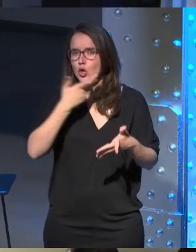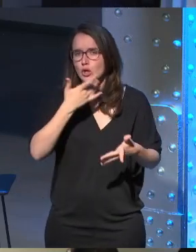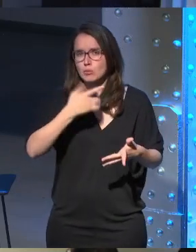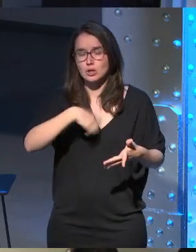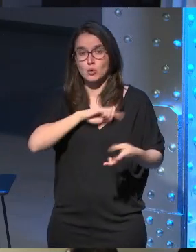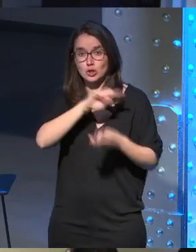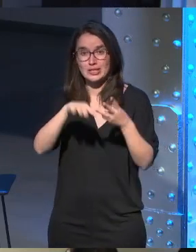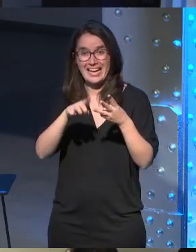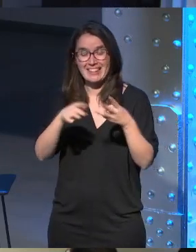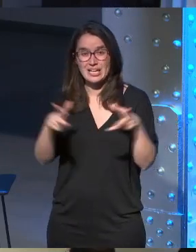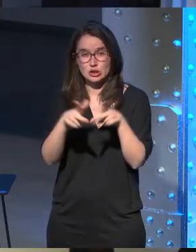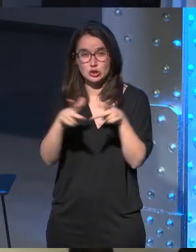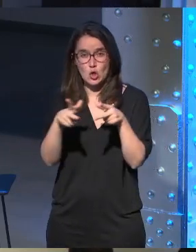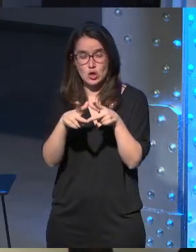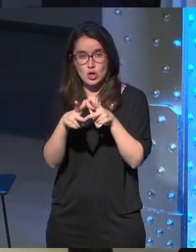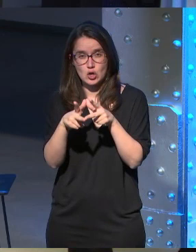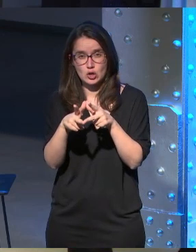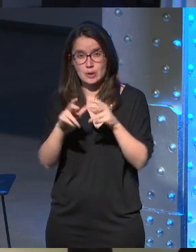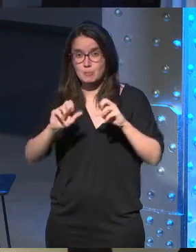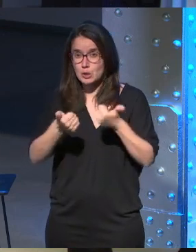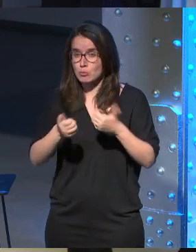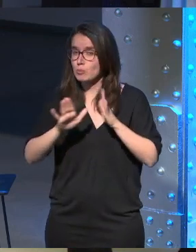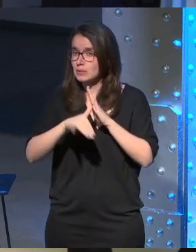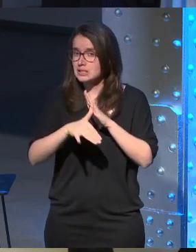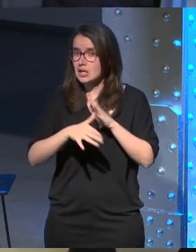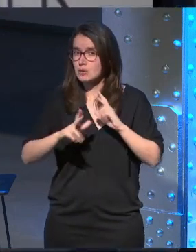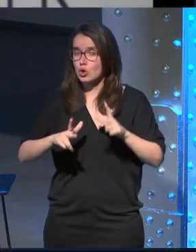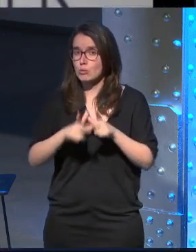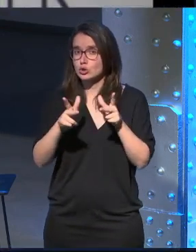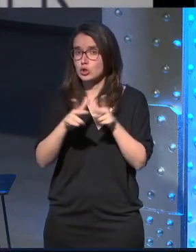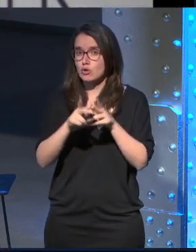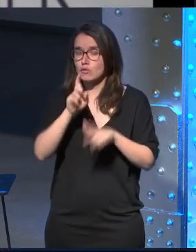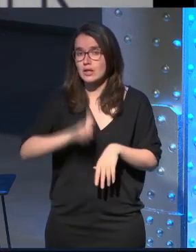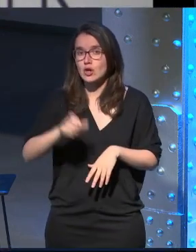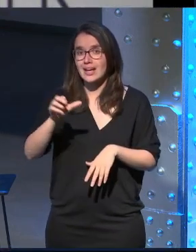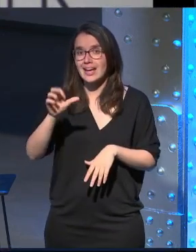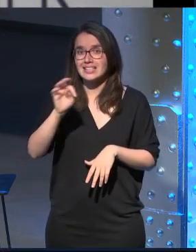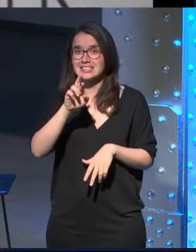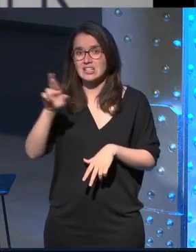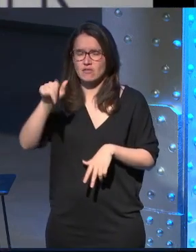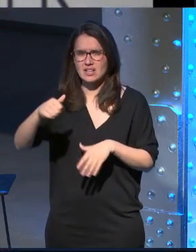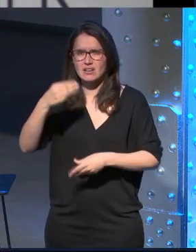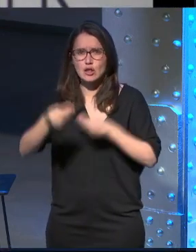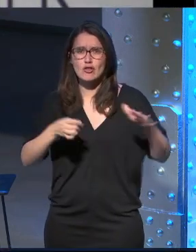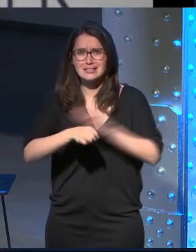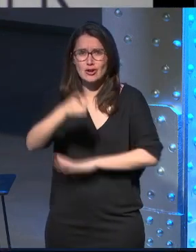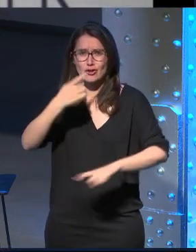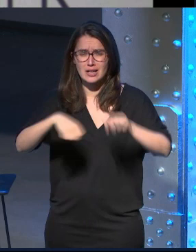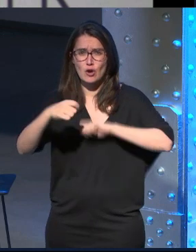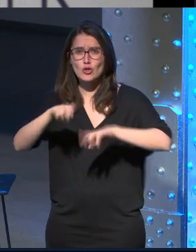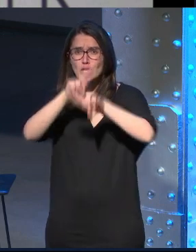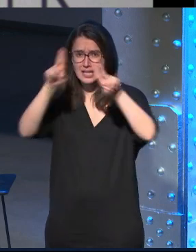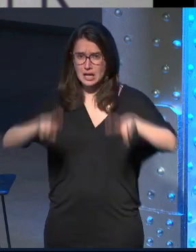a nuestro tercer socio tercer socio que entró un poquito más tarde pero entró como socio fundador Steven Posner que se dedicó a desarrollo de negocios sobre todo internacional